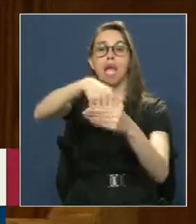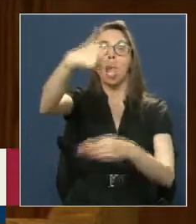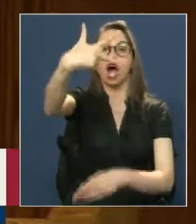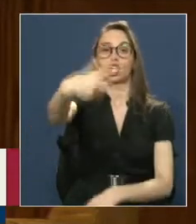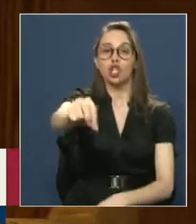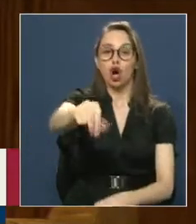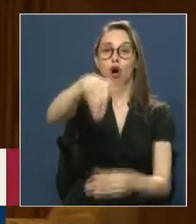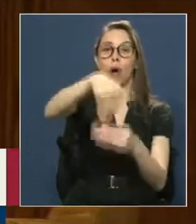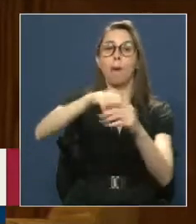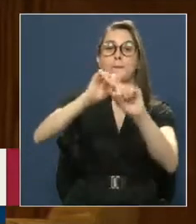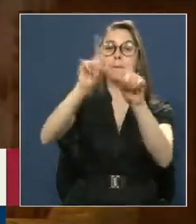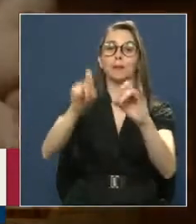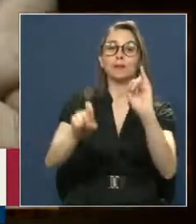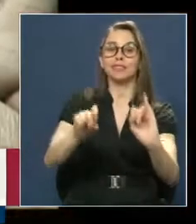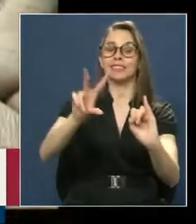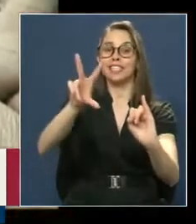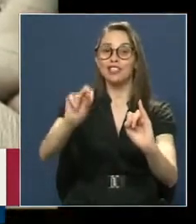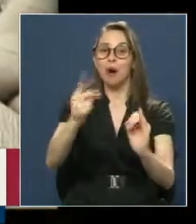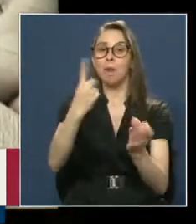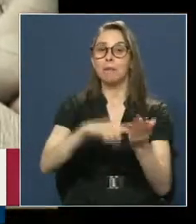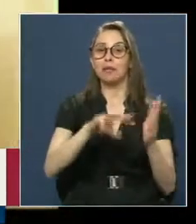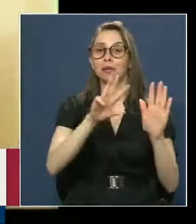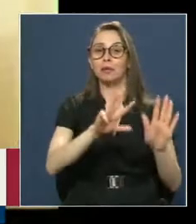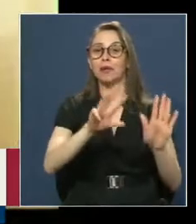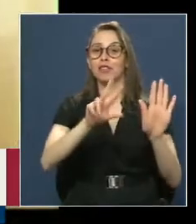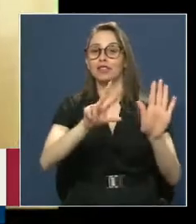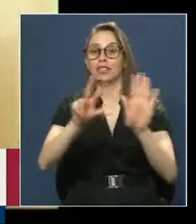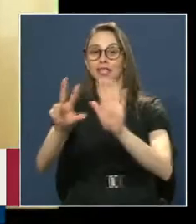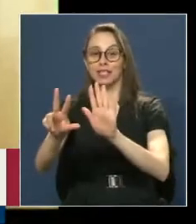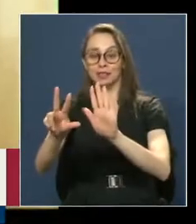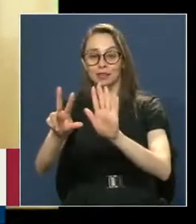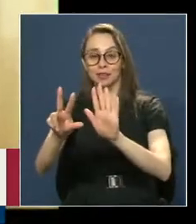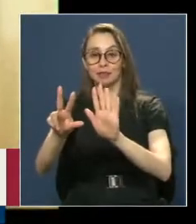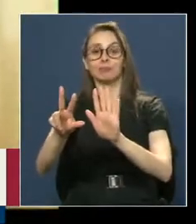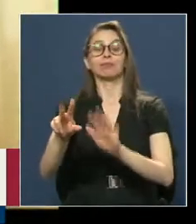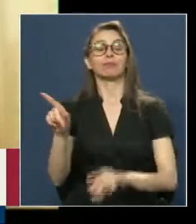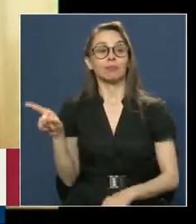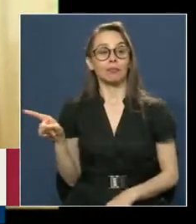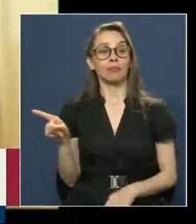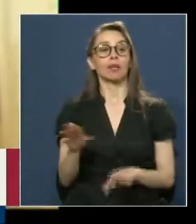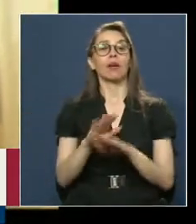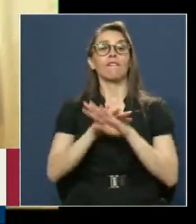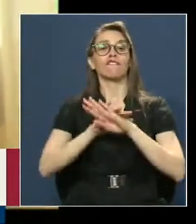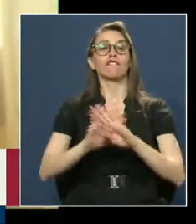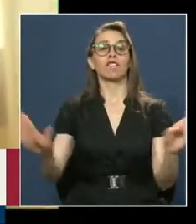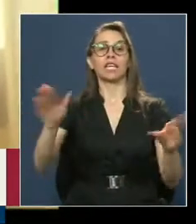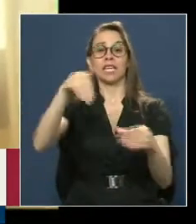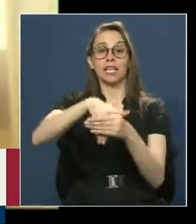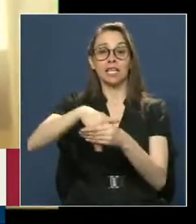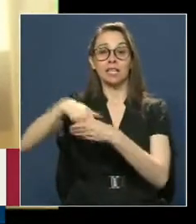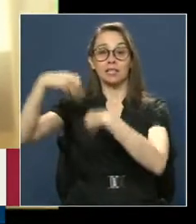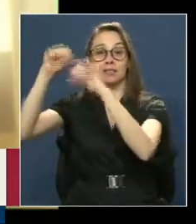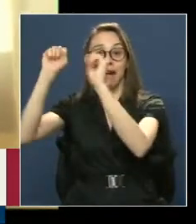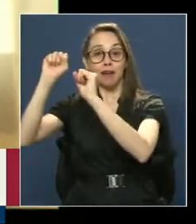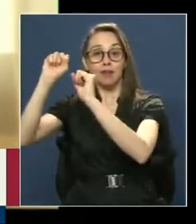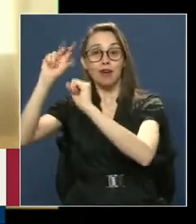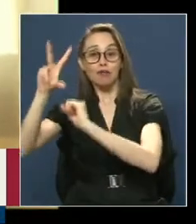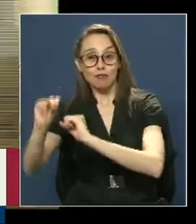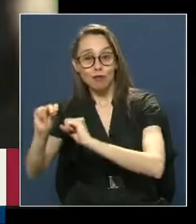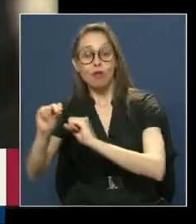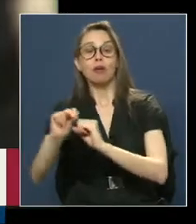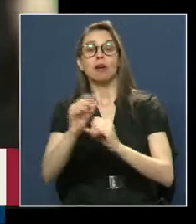previsito del año 1988 Donde se pone término al régimen militar